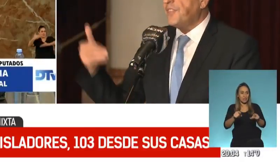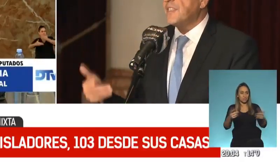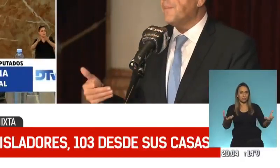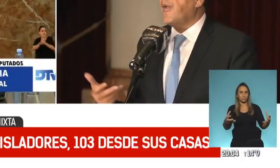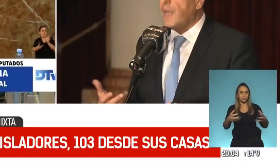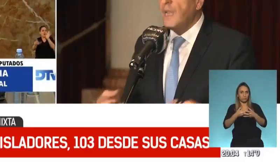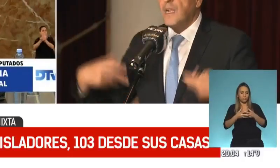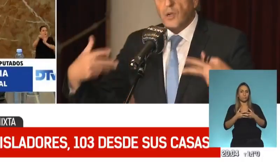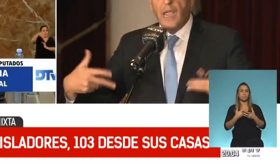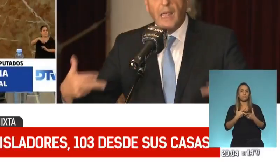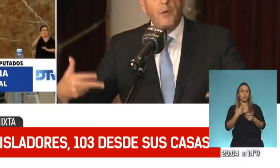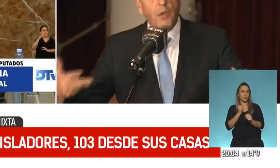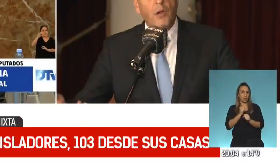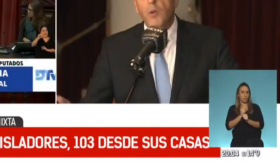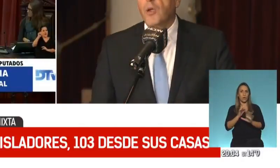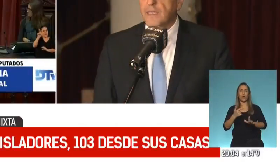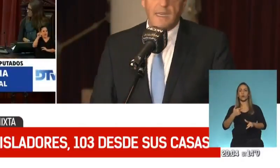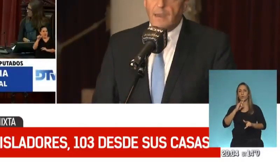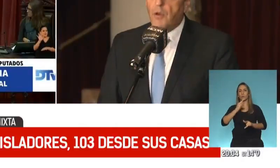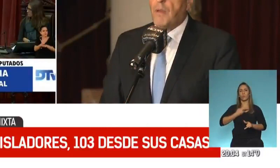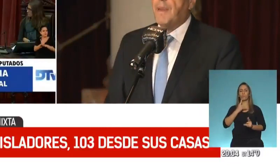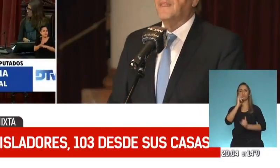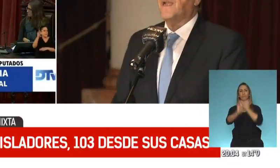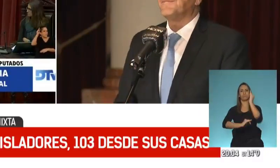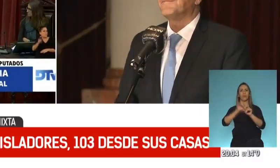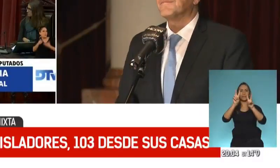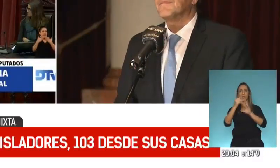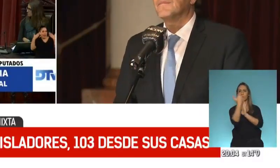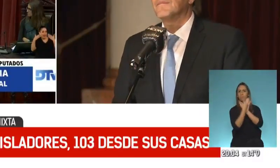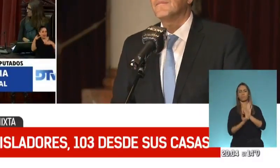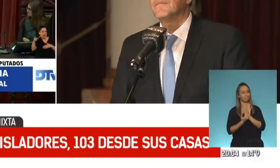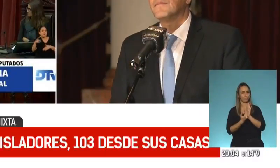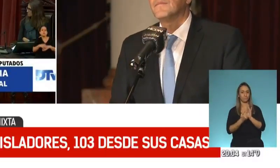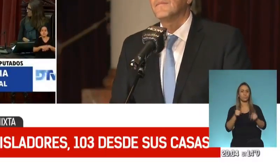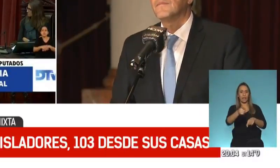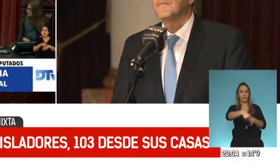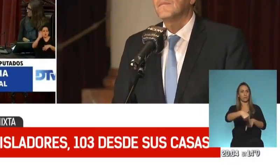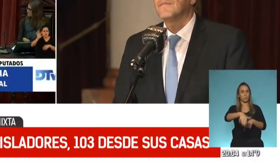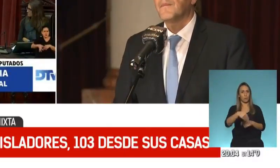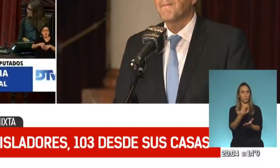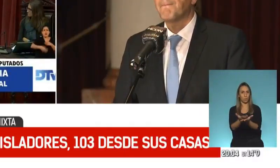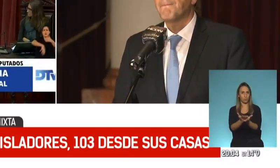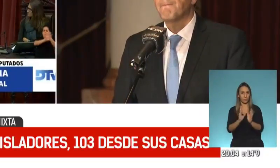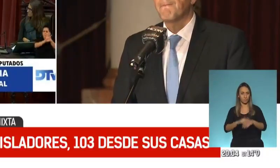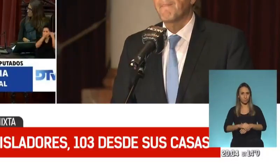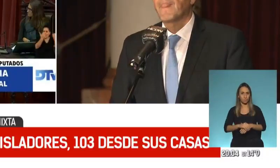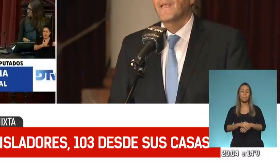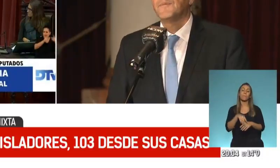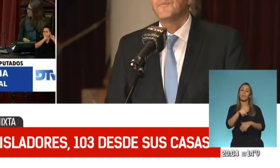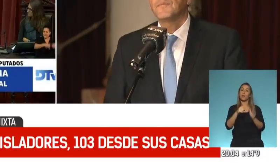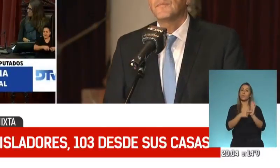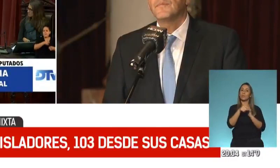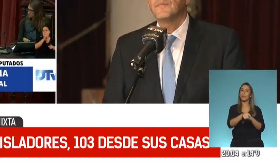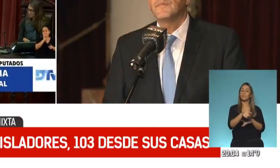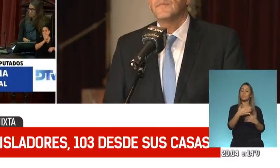anticipar lo que cada uno de los bloques en labor va a plantear. El problema estuvo entonces en la red privada virtual a la hora de